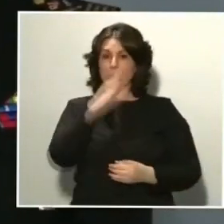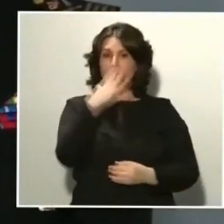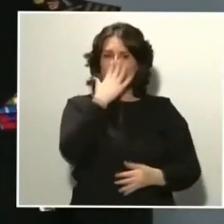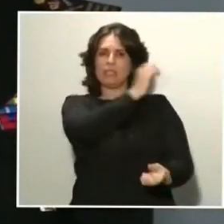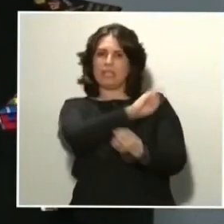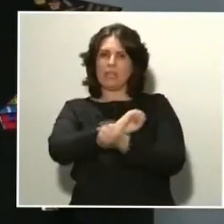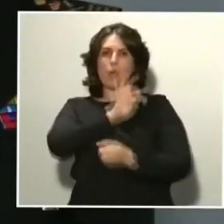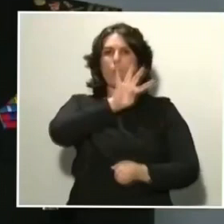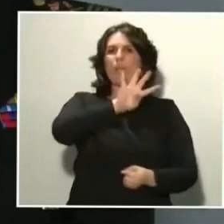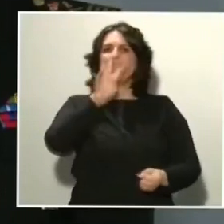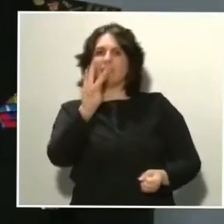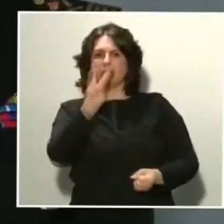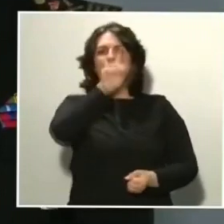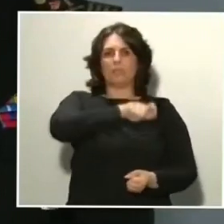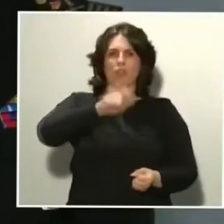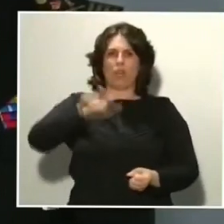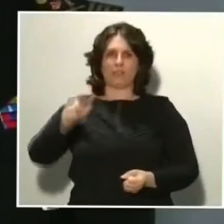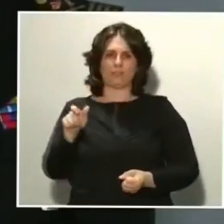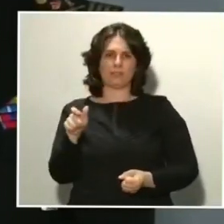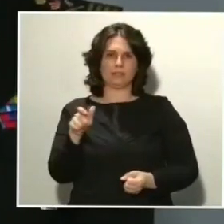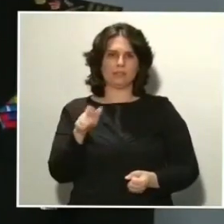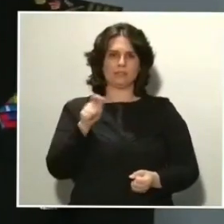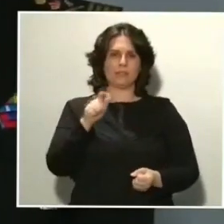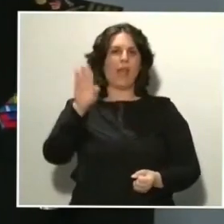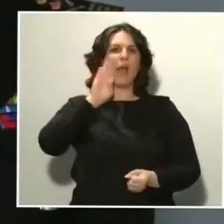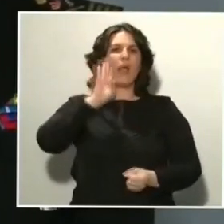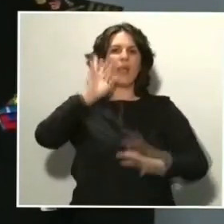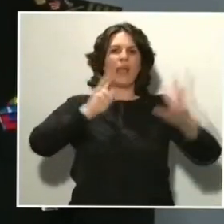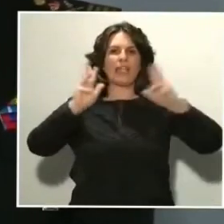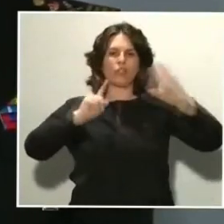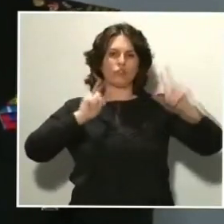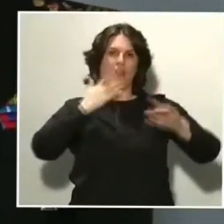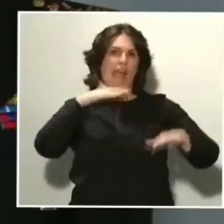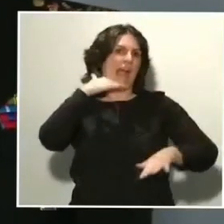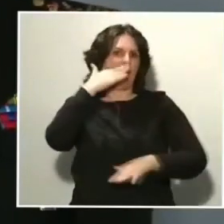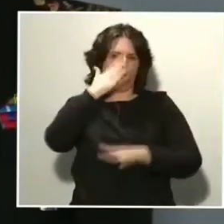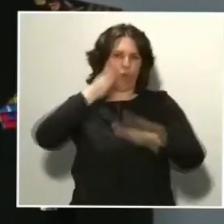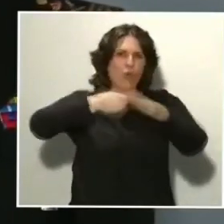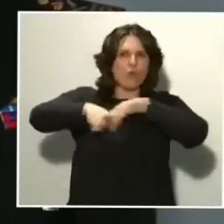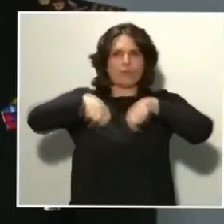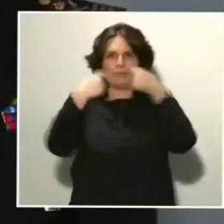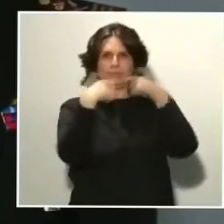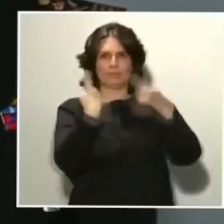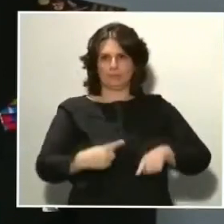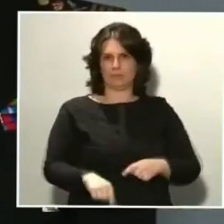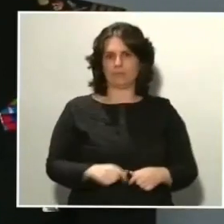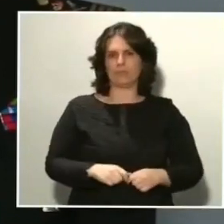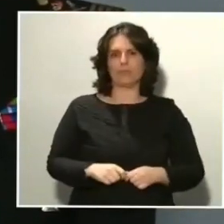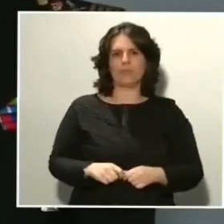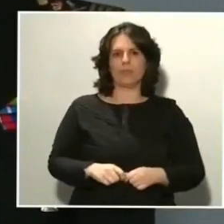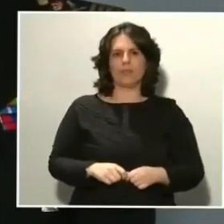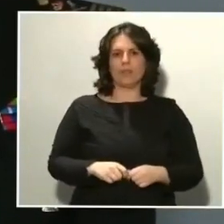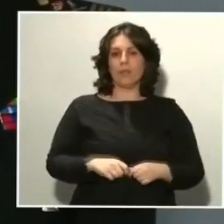personas implicadas en delitos contra el patrimonio. Durante estos días, el descenso de la delincuencia